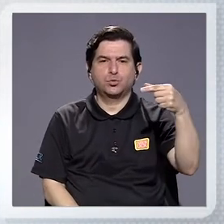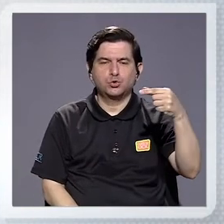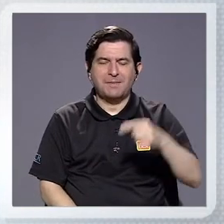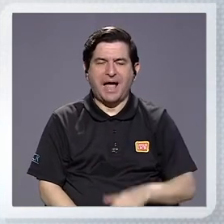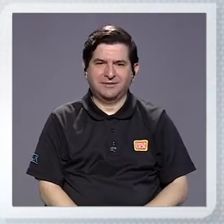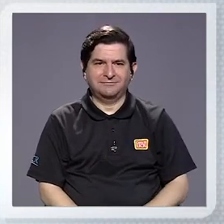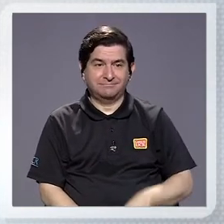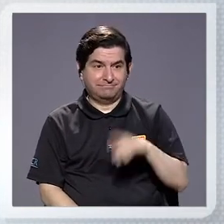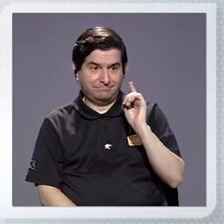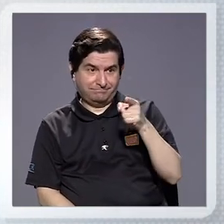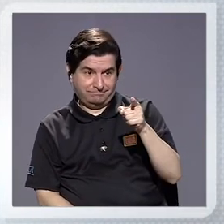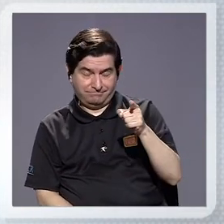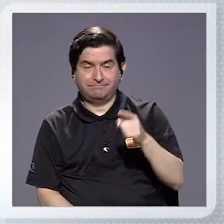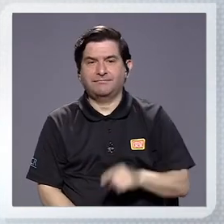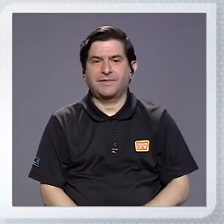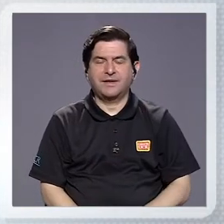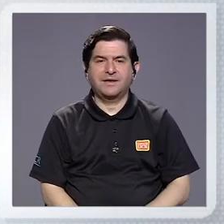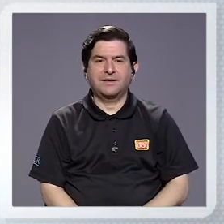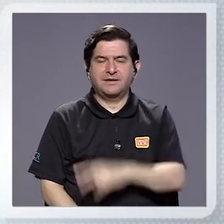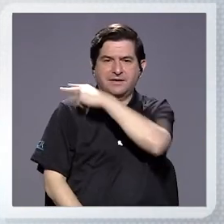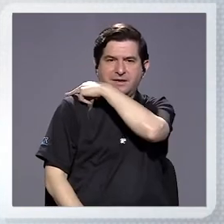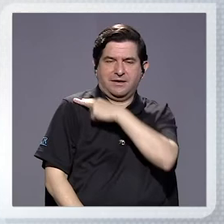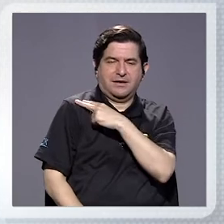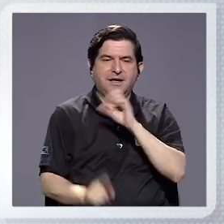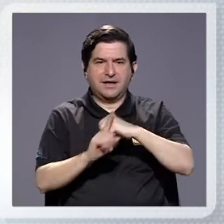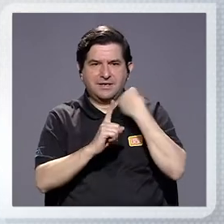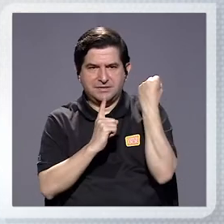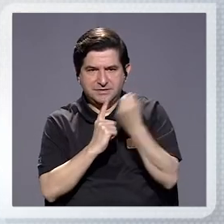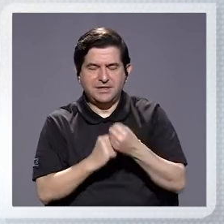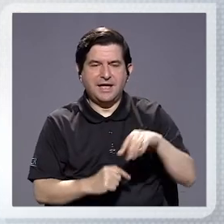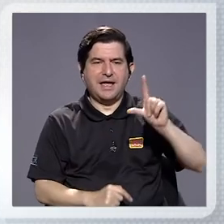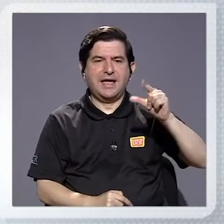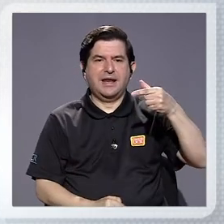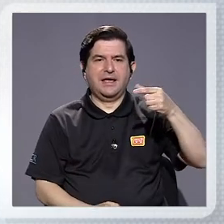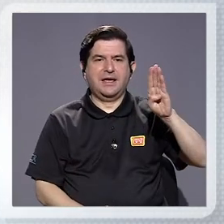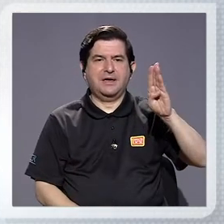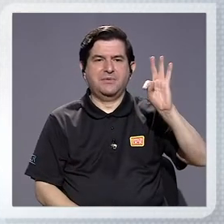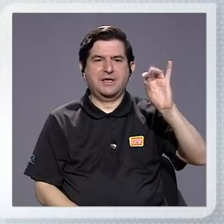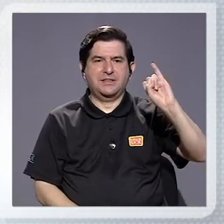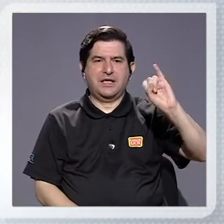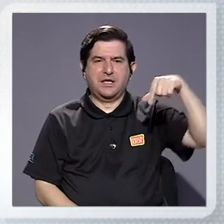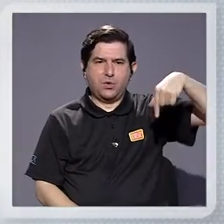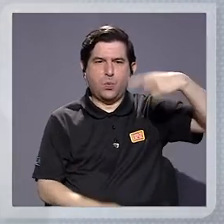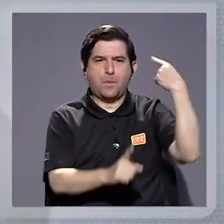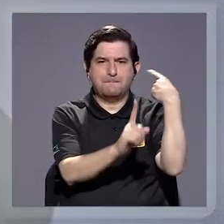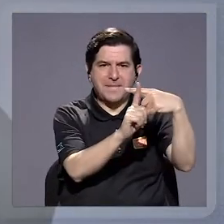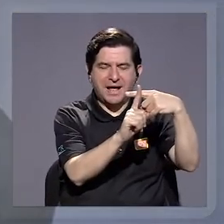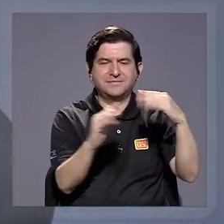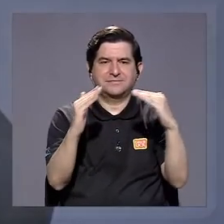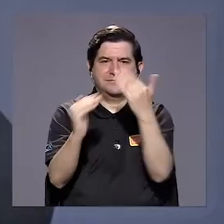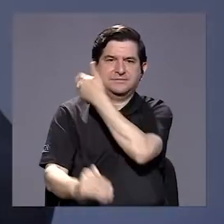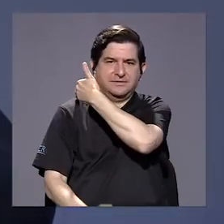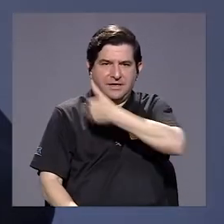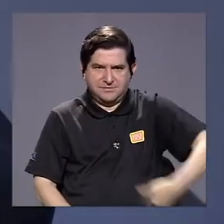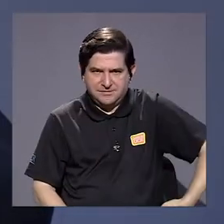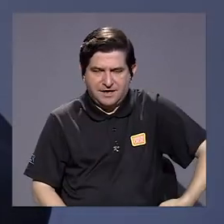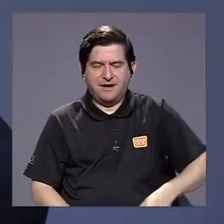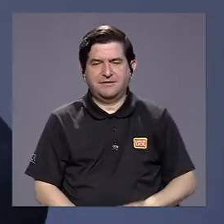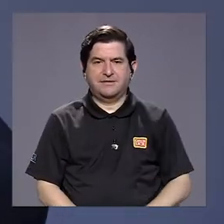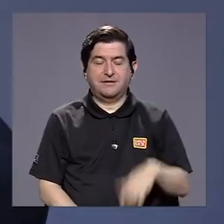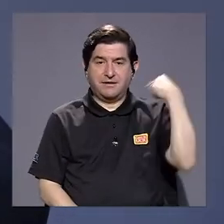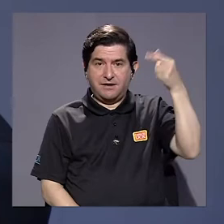Salas Guzmán, quien es la comisionada de asuntos LGBTIQ+, desde Casa